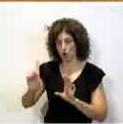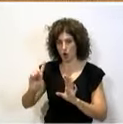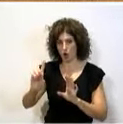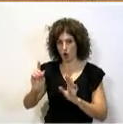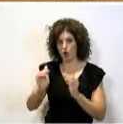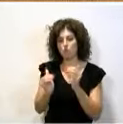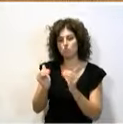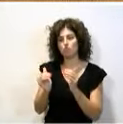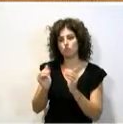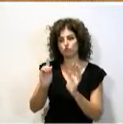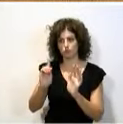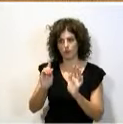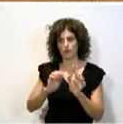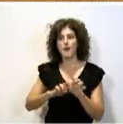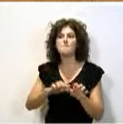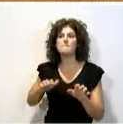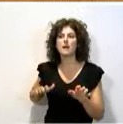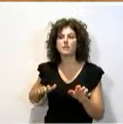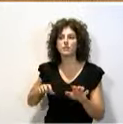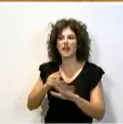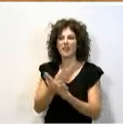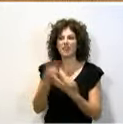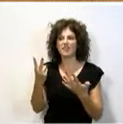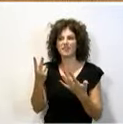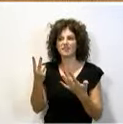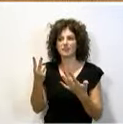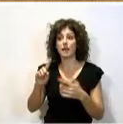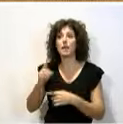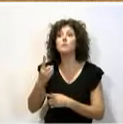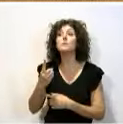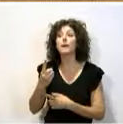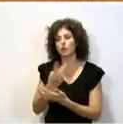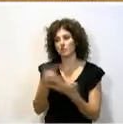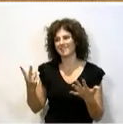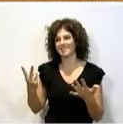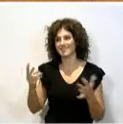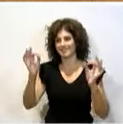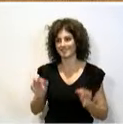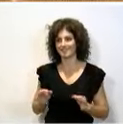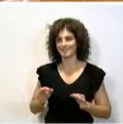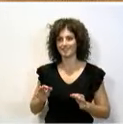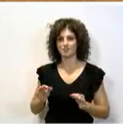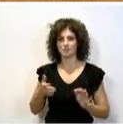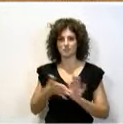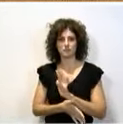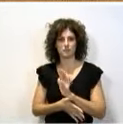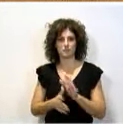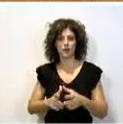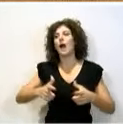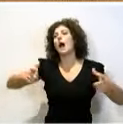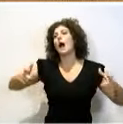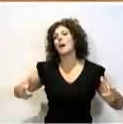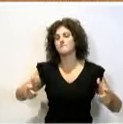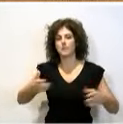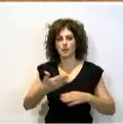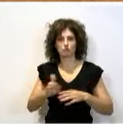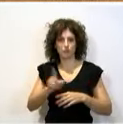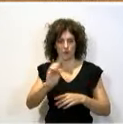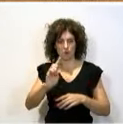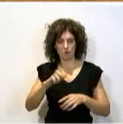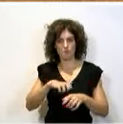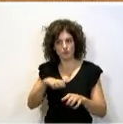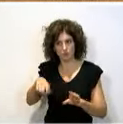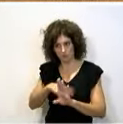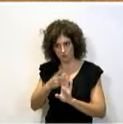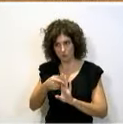Ustedes tienen una mayoría absoluta de 17. ¿Cuál es el primer número de mayoría absoluta? 17. O no tienen amplia, tienen mayoría absoluta. ¿No?